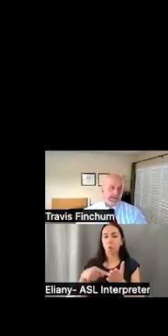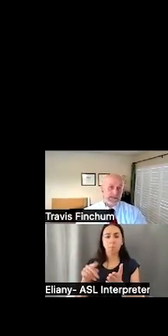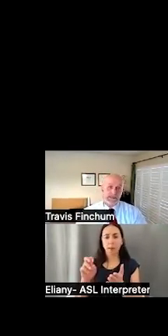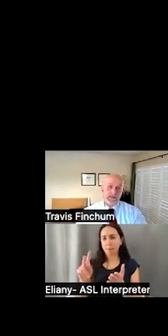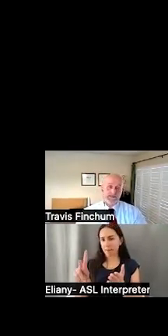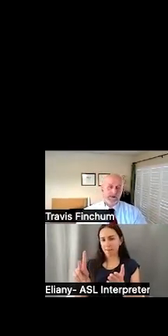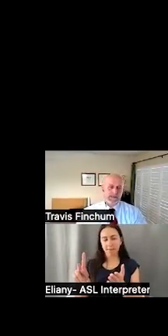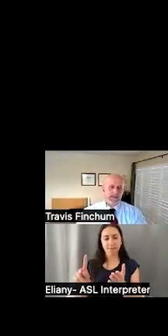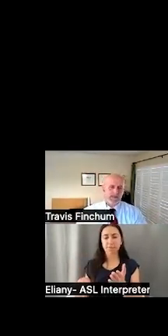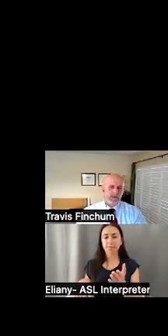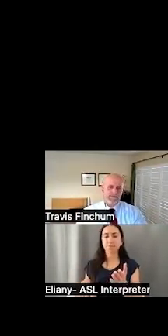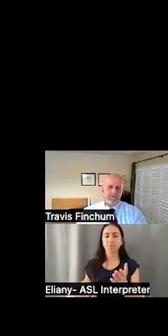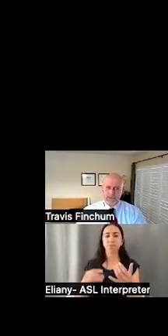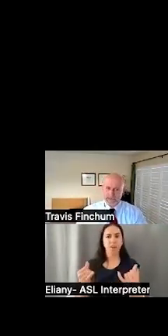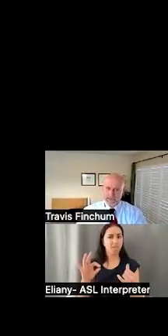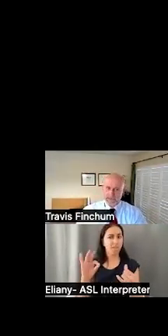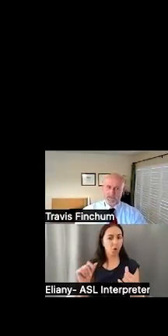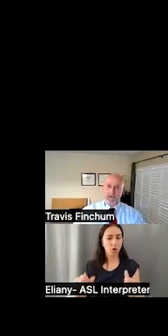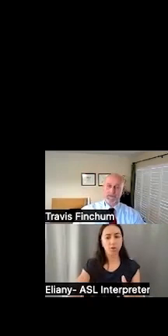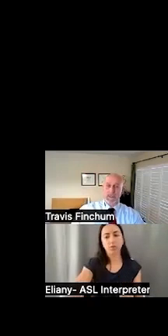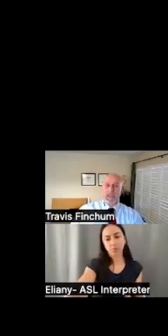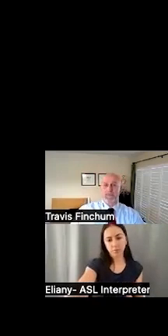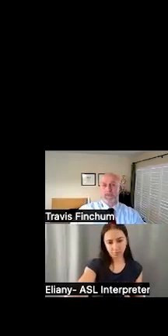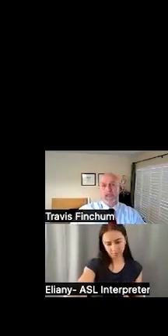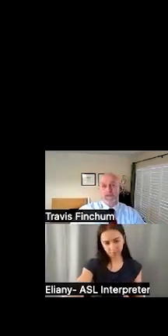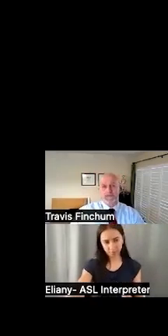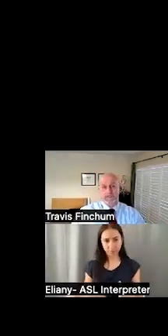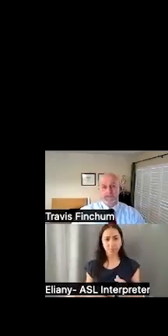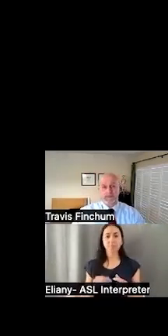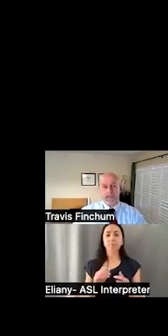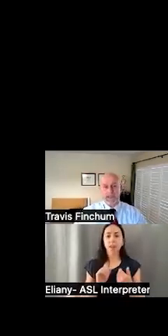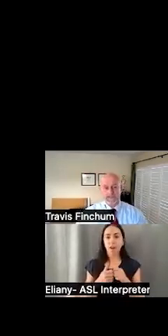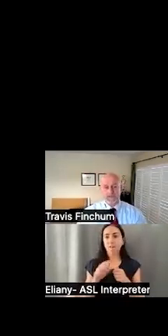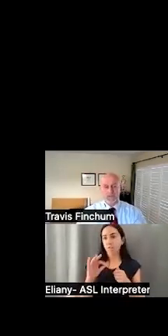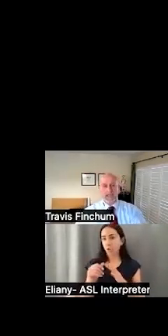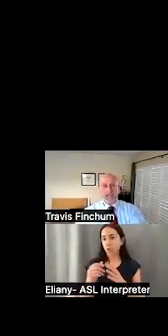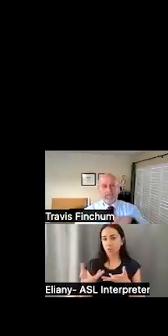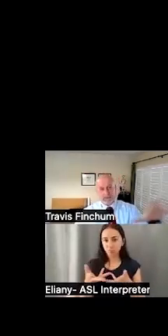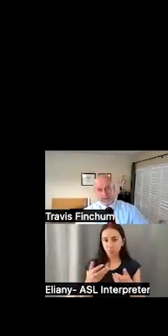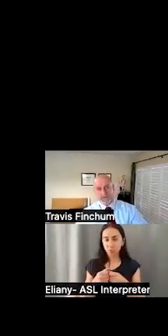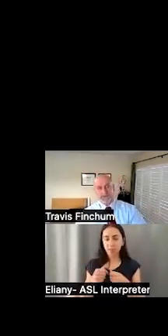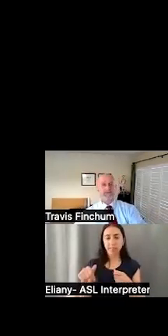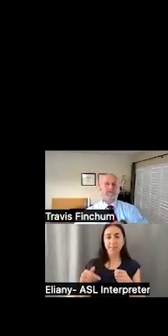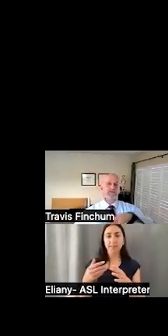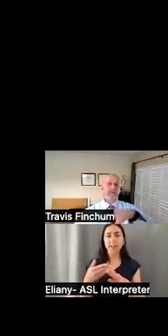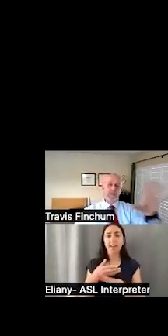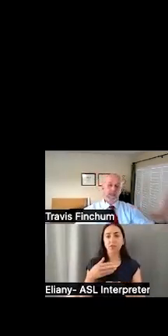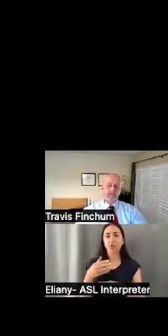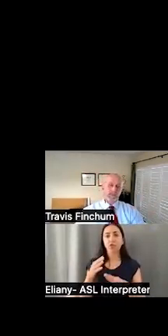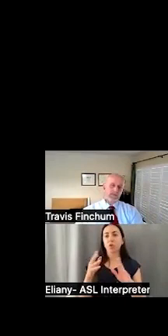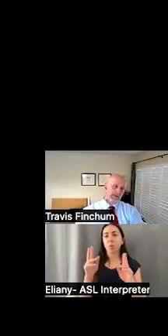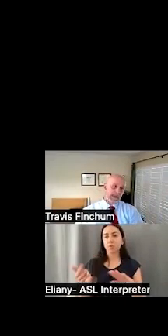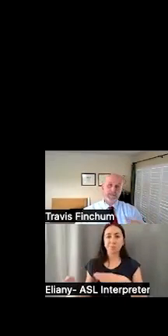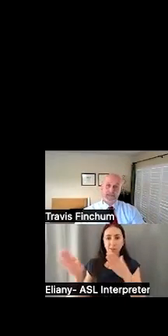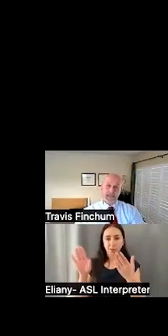automático de Medicaid. En Florida, por lo menos lo que yo entiendo, con la cuenta ABLE, cuando el individuo fallece,